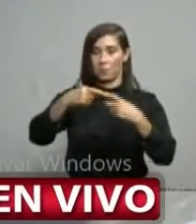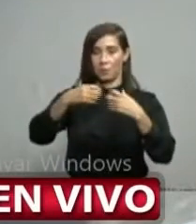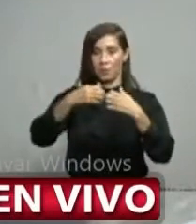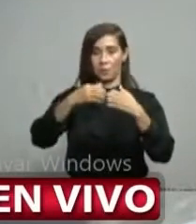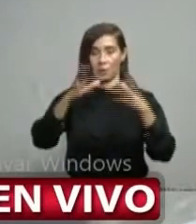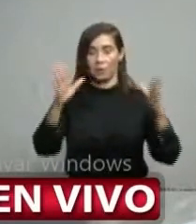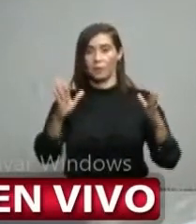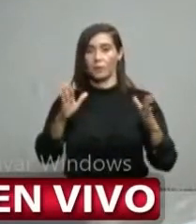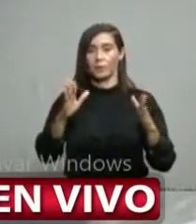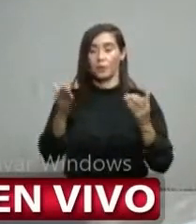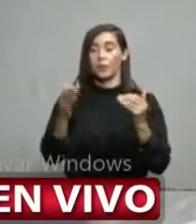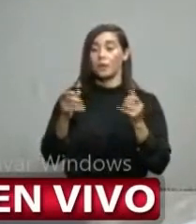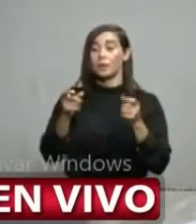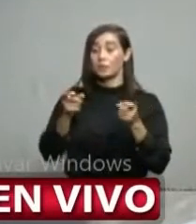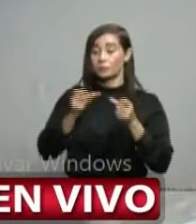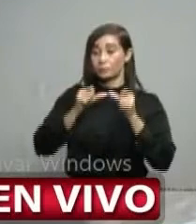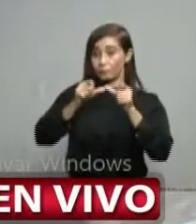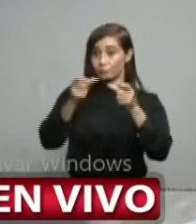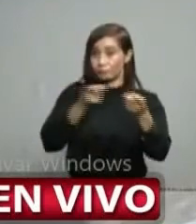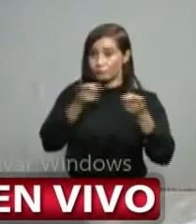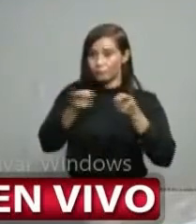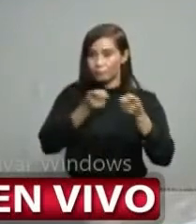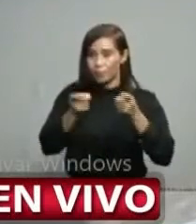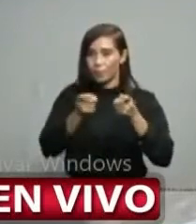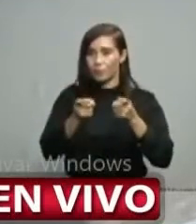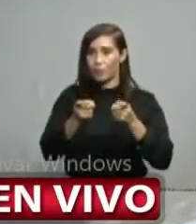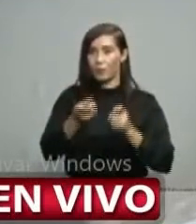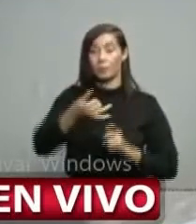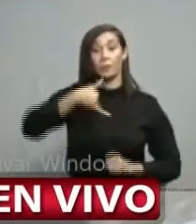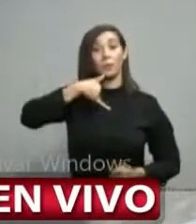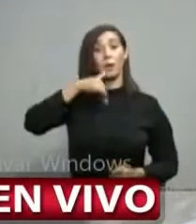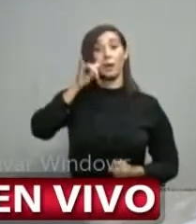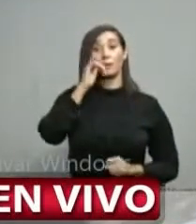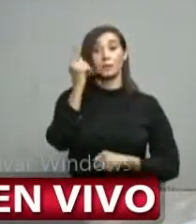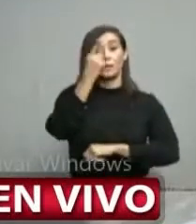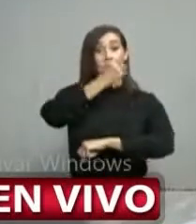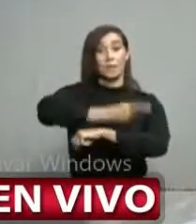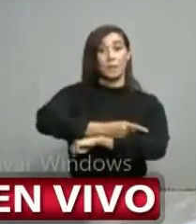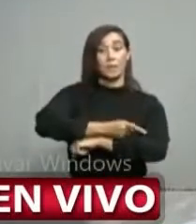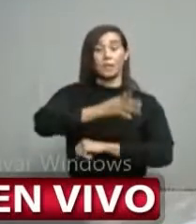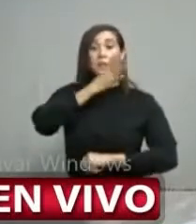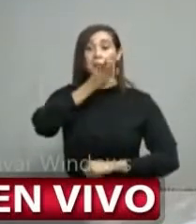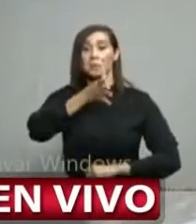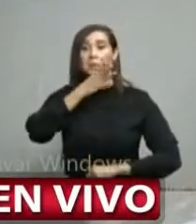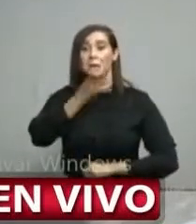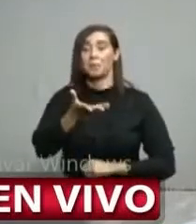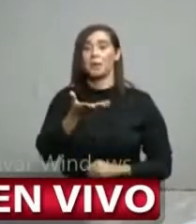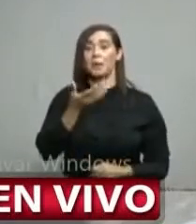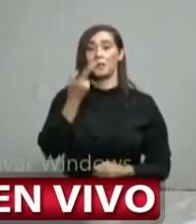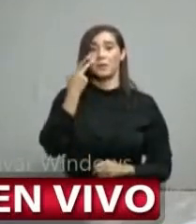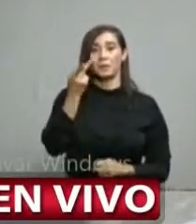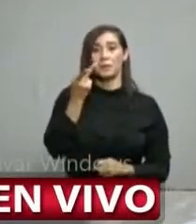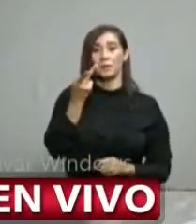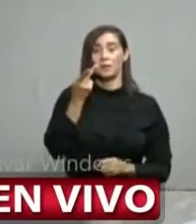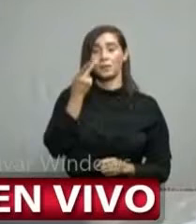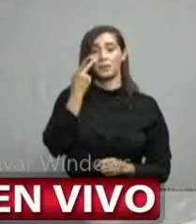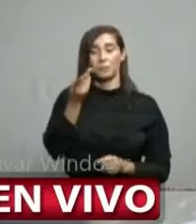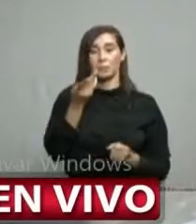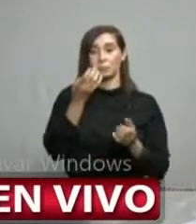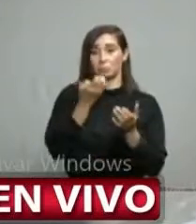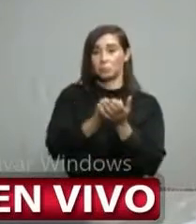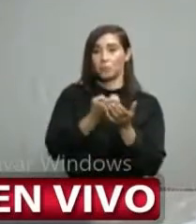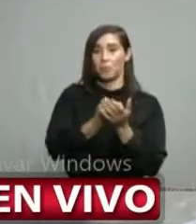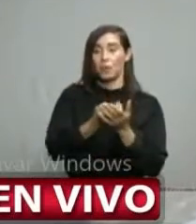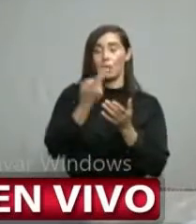las madres habiendo pasado. Vamos a ver qué pasó en este molote de las madres económicos que se ha dado,